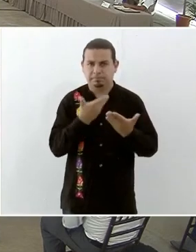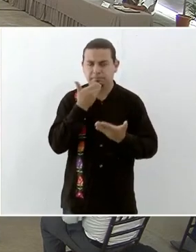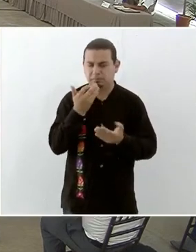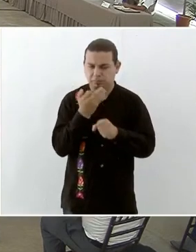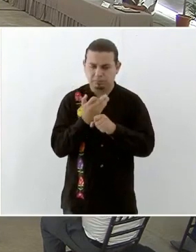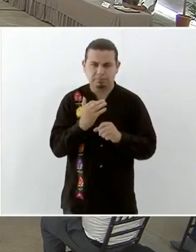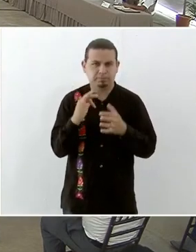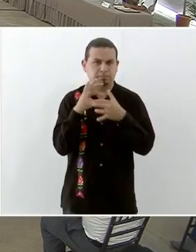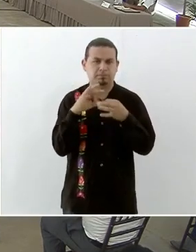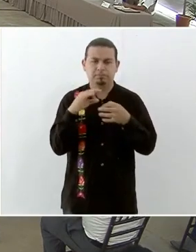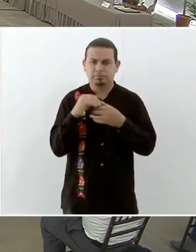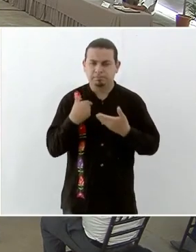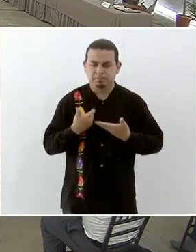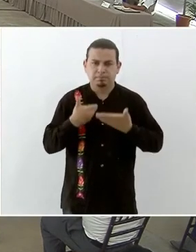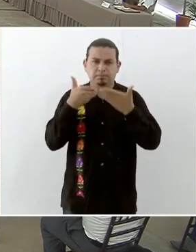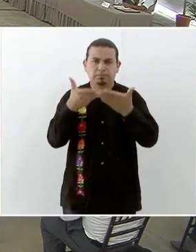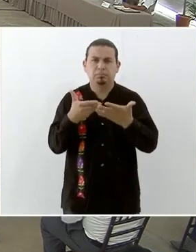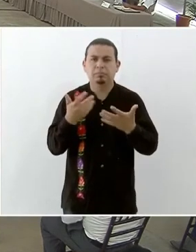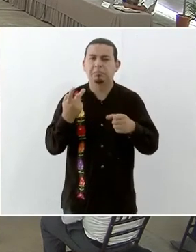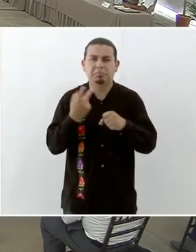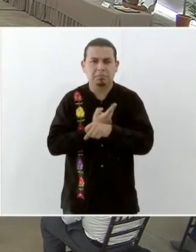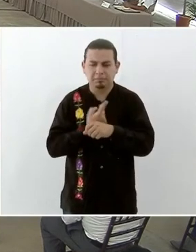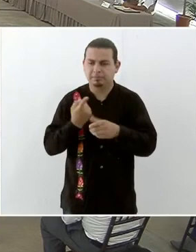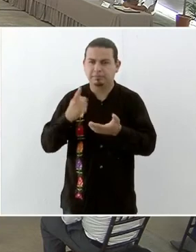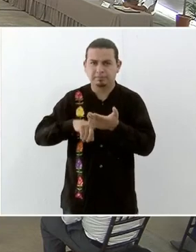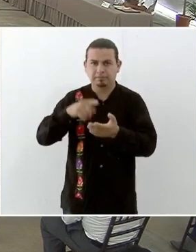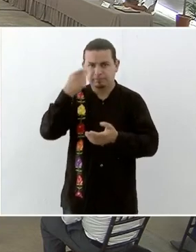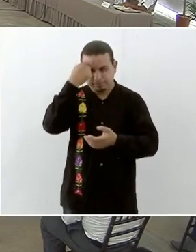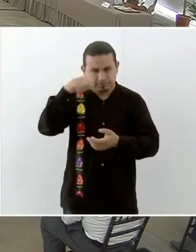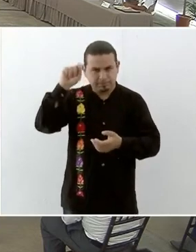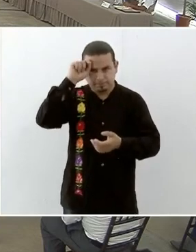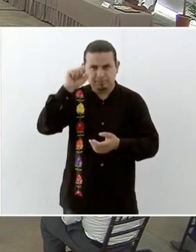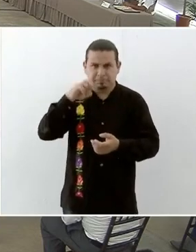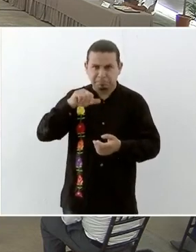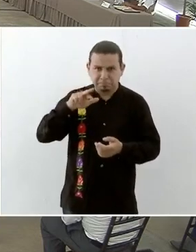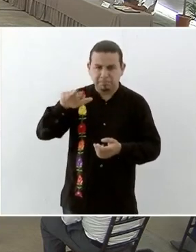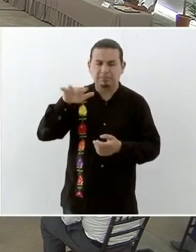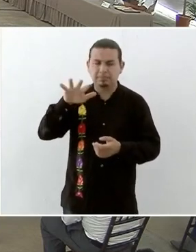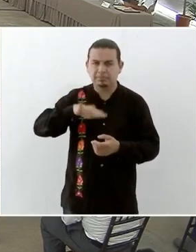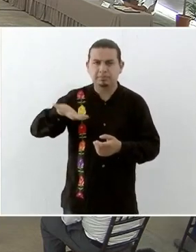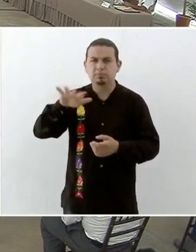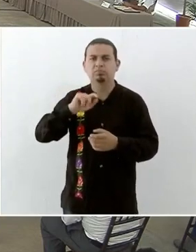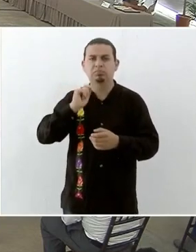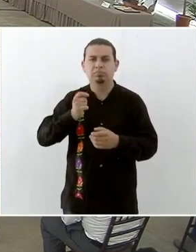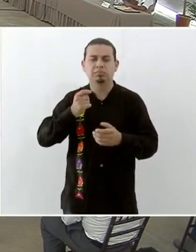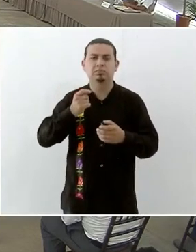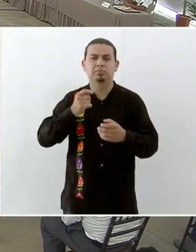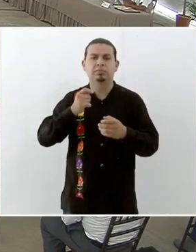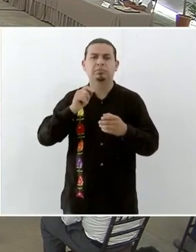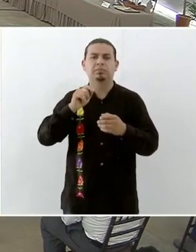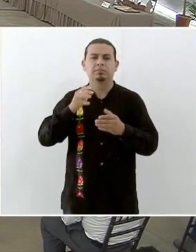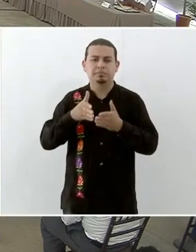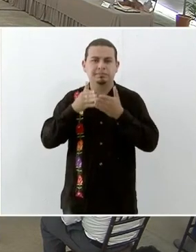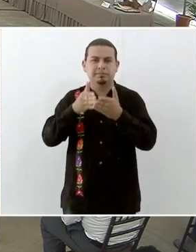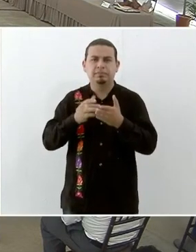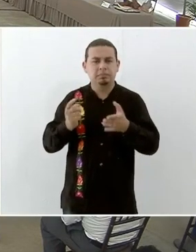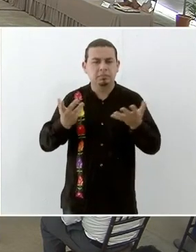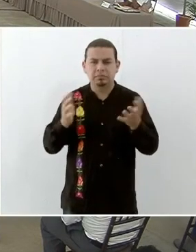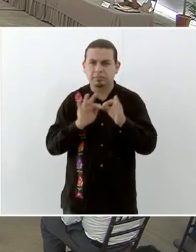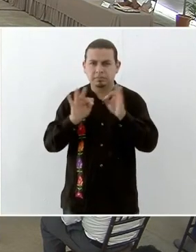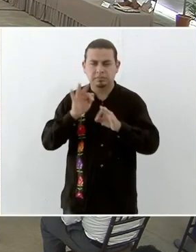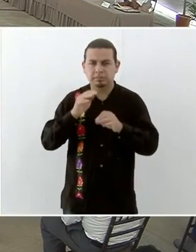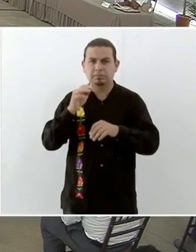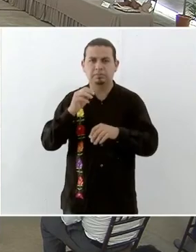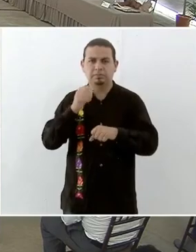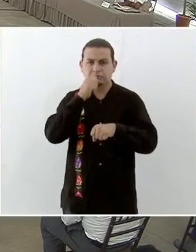informarle dentro de lo que se ha estado haciendo del plan Marina aquí en el huracán Agata. La que sigue, por favor. Estos